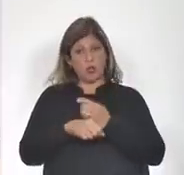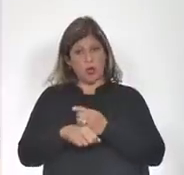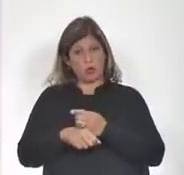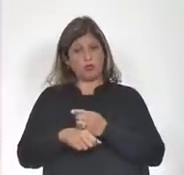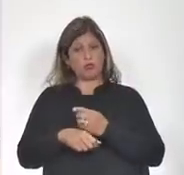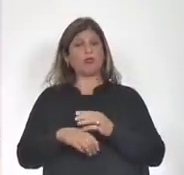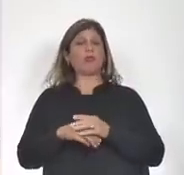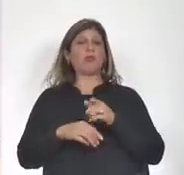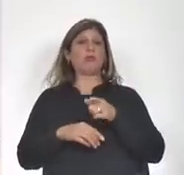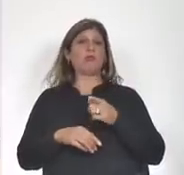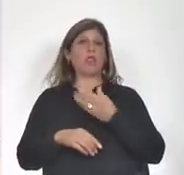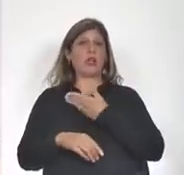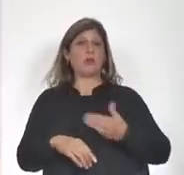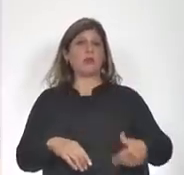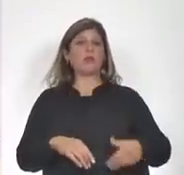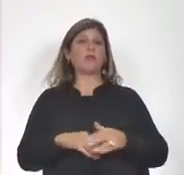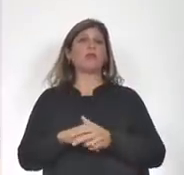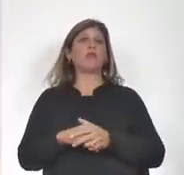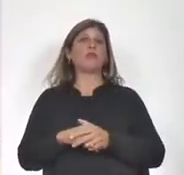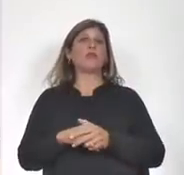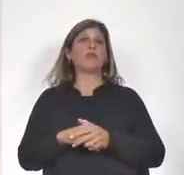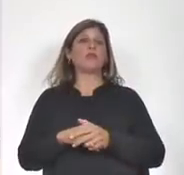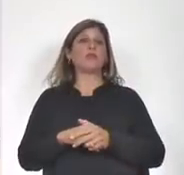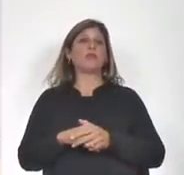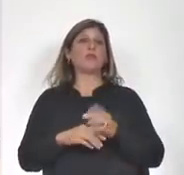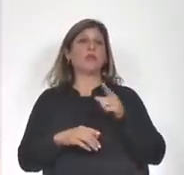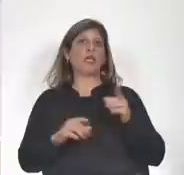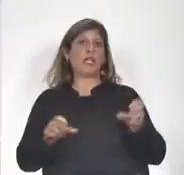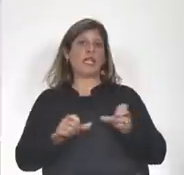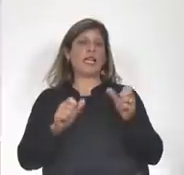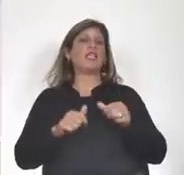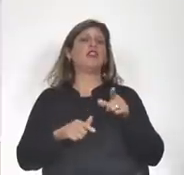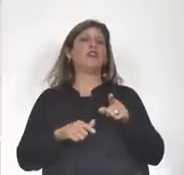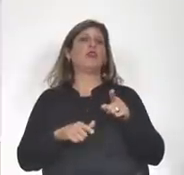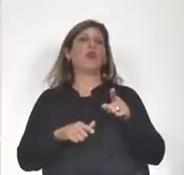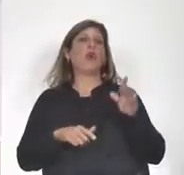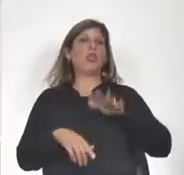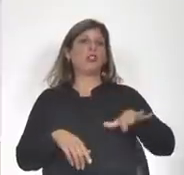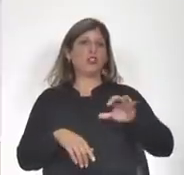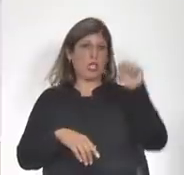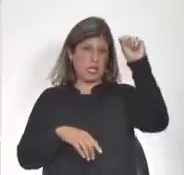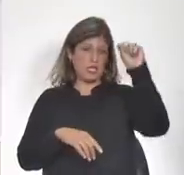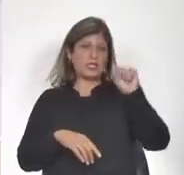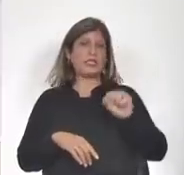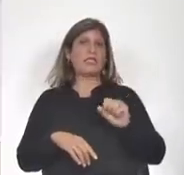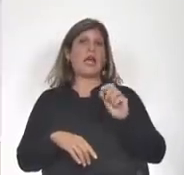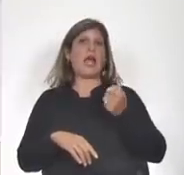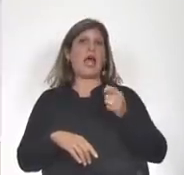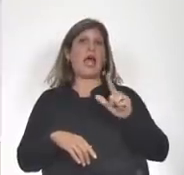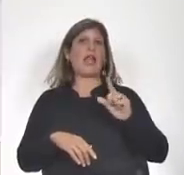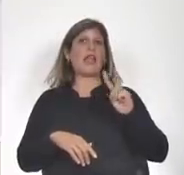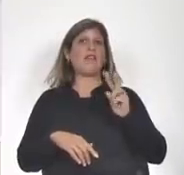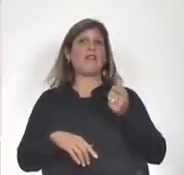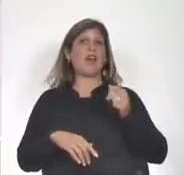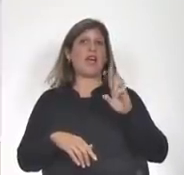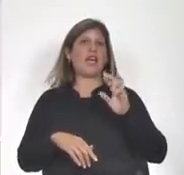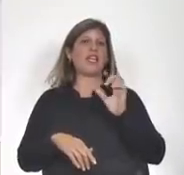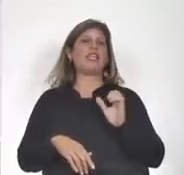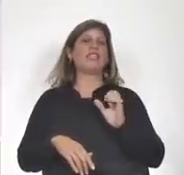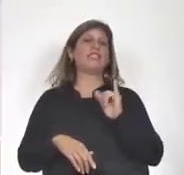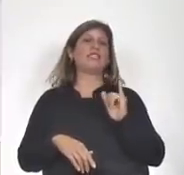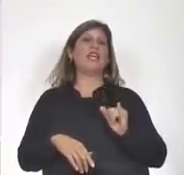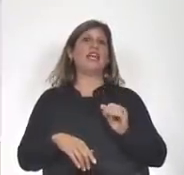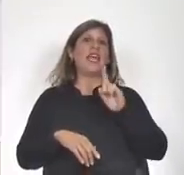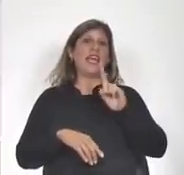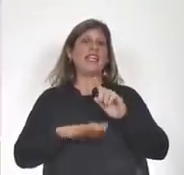la realizó el socialista Guillermo Álvarez el 19 de mayo de 2004, hace